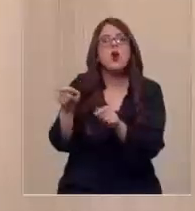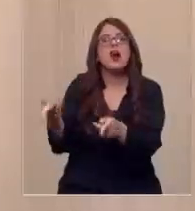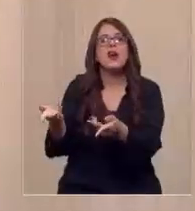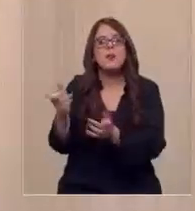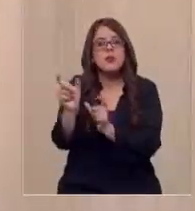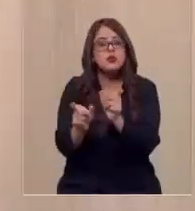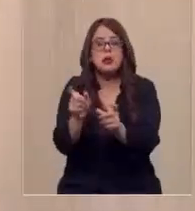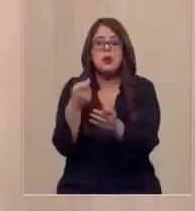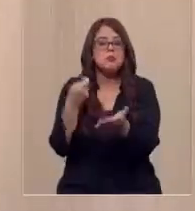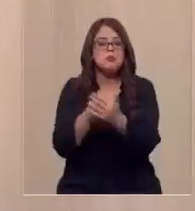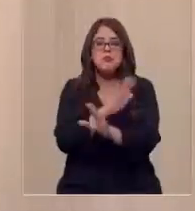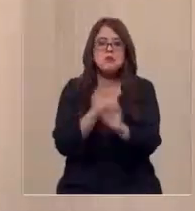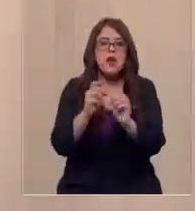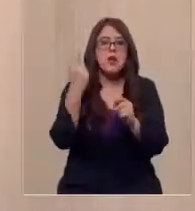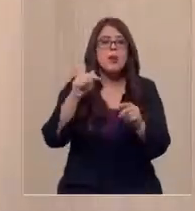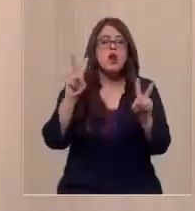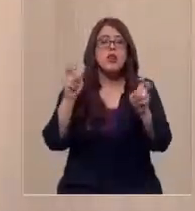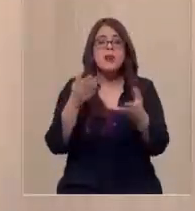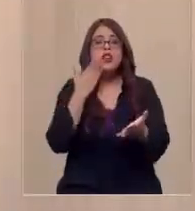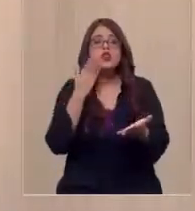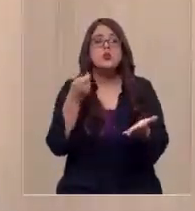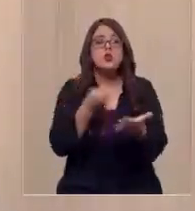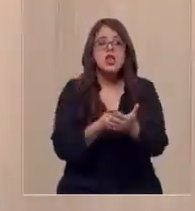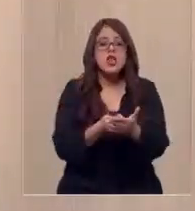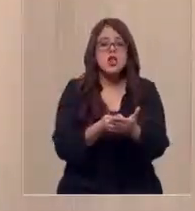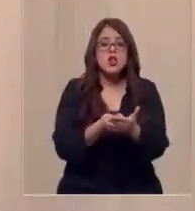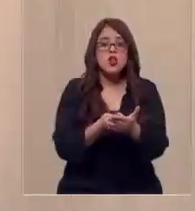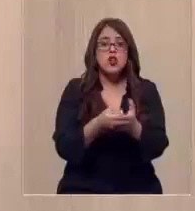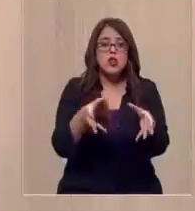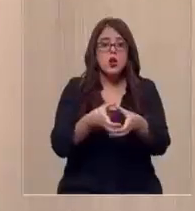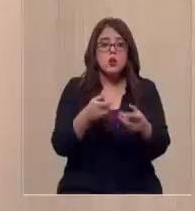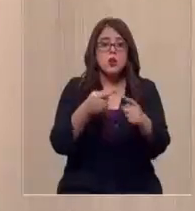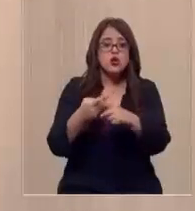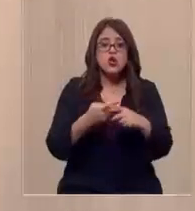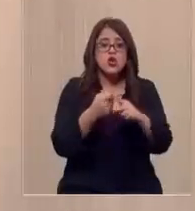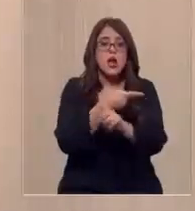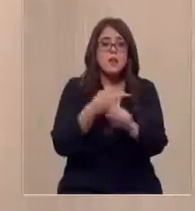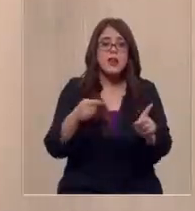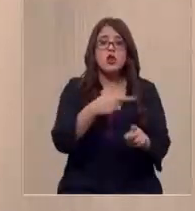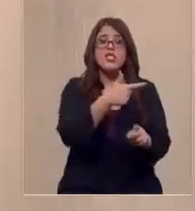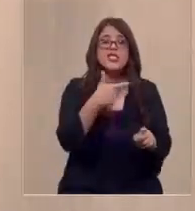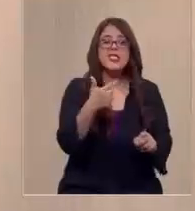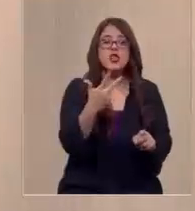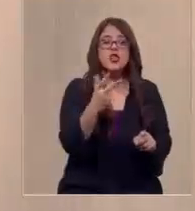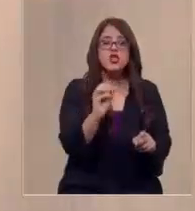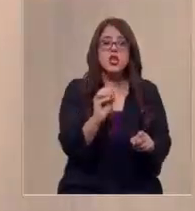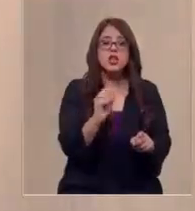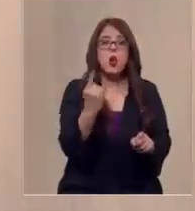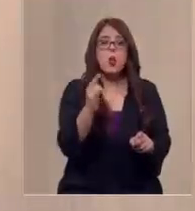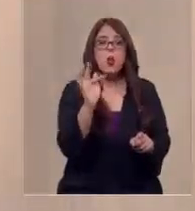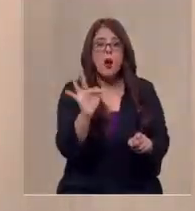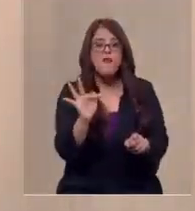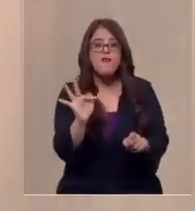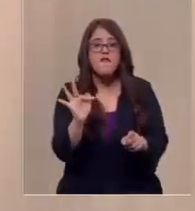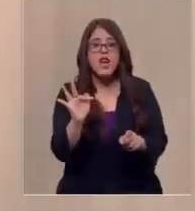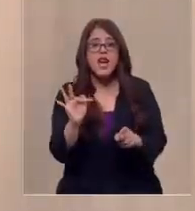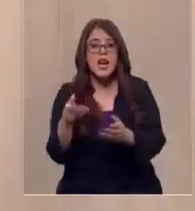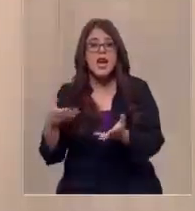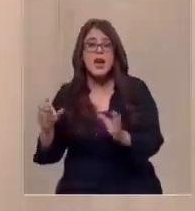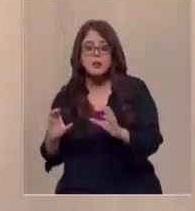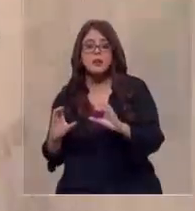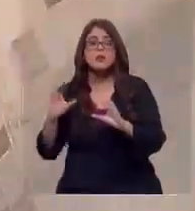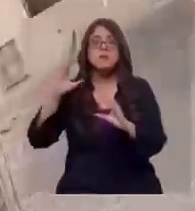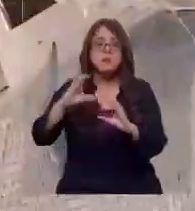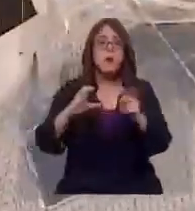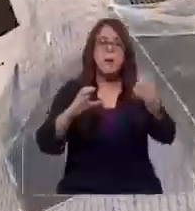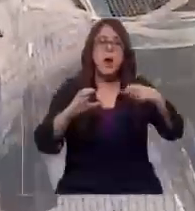Pero en el caso de los subsidios de clase media, el Servio pone 780 UF y el resto tiene que financiar a las personas con un